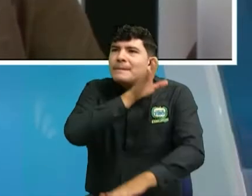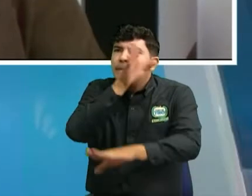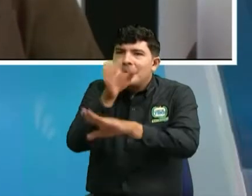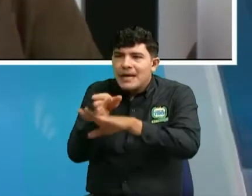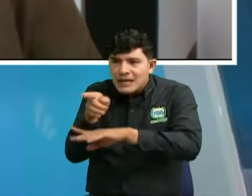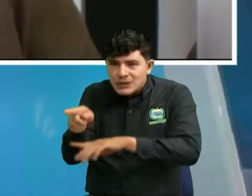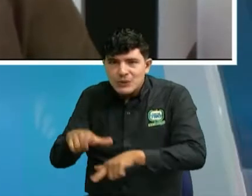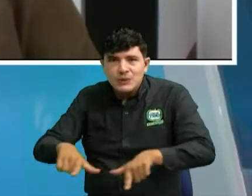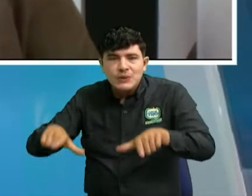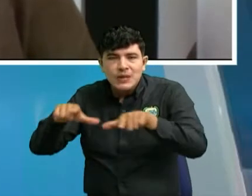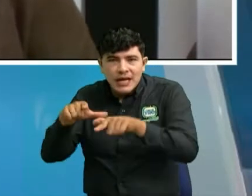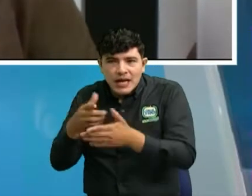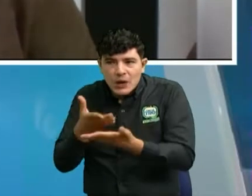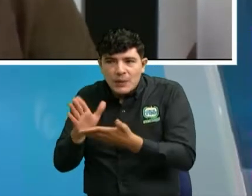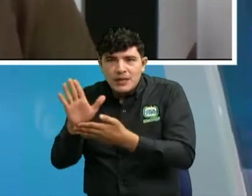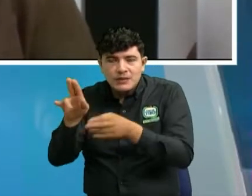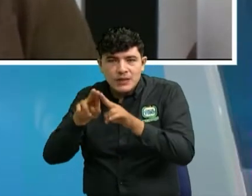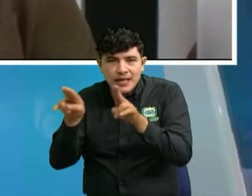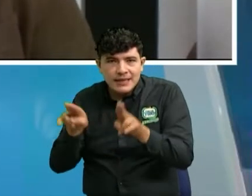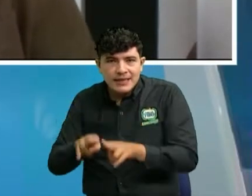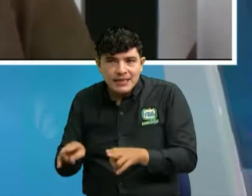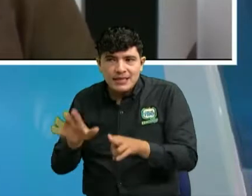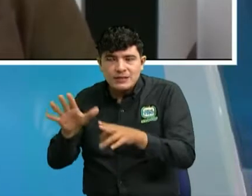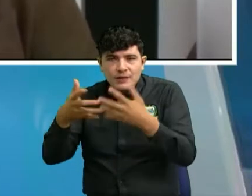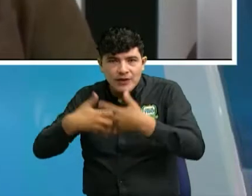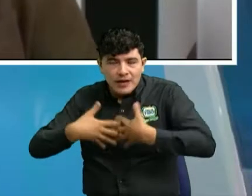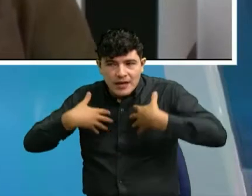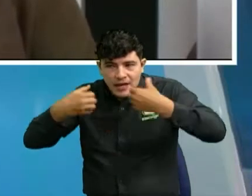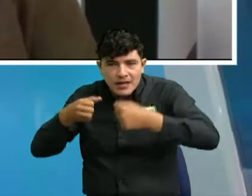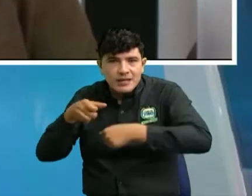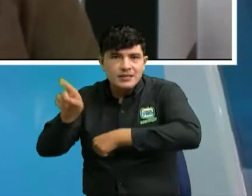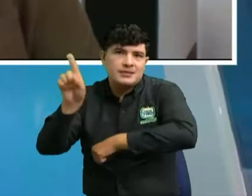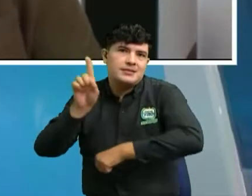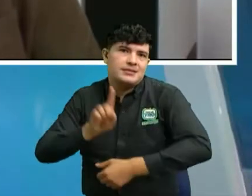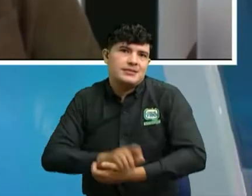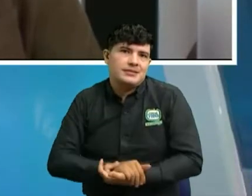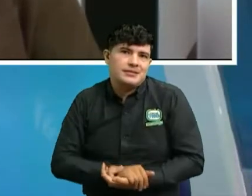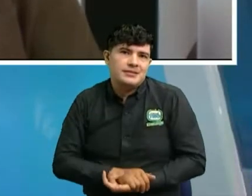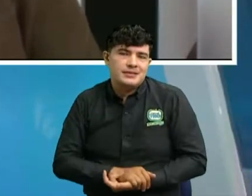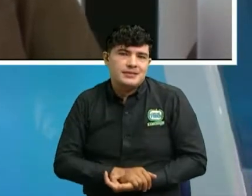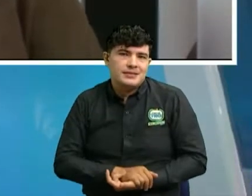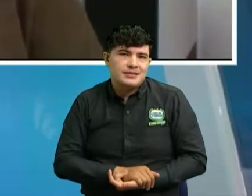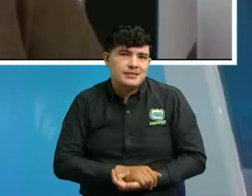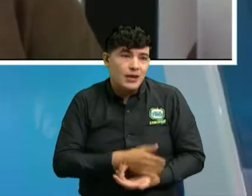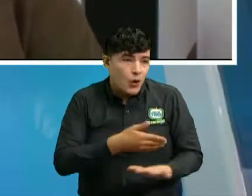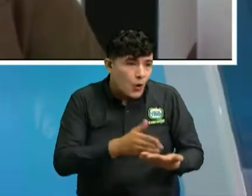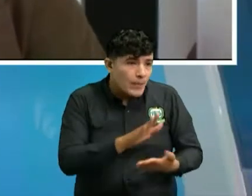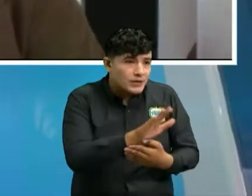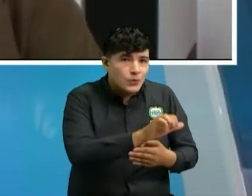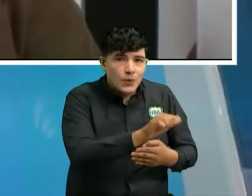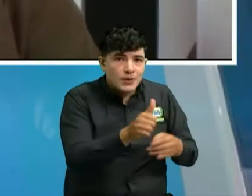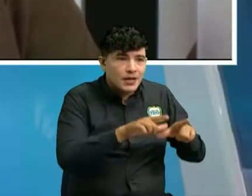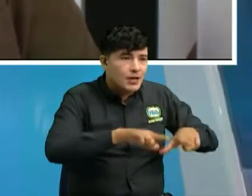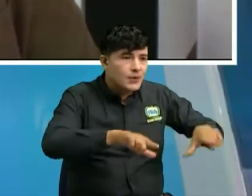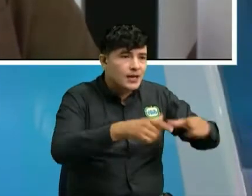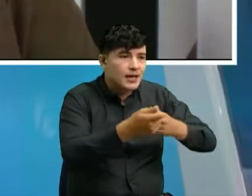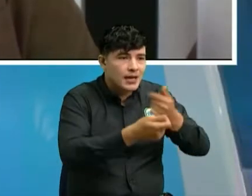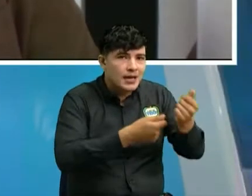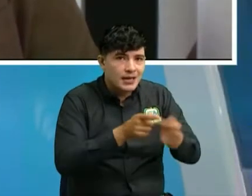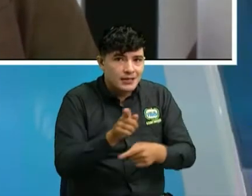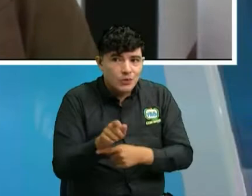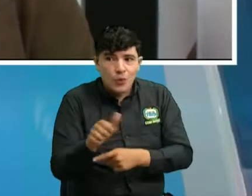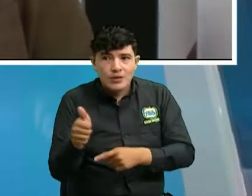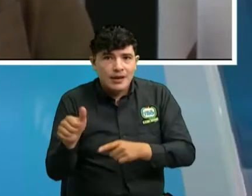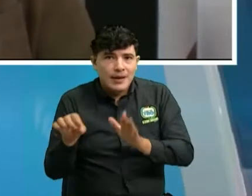fabricante a las tiendas virtuales pero del fabricante cuando hablamos propiamente de los celulares porque hay que recordar que de este